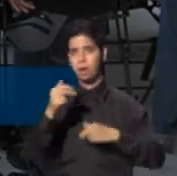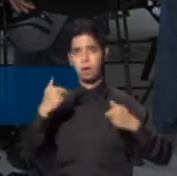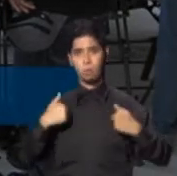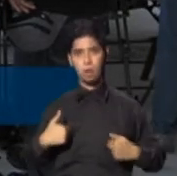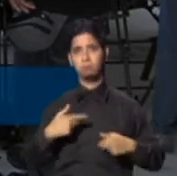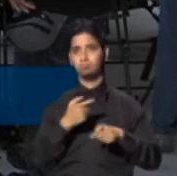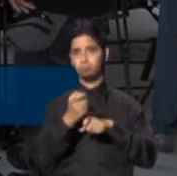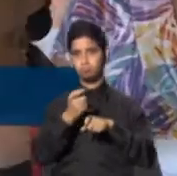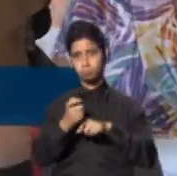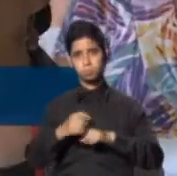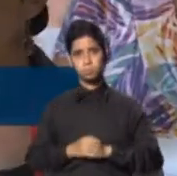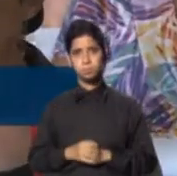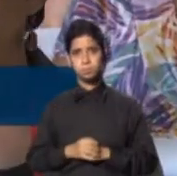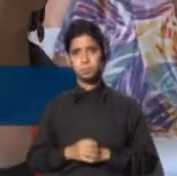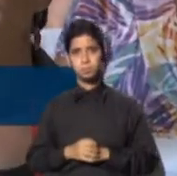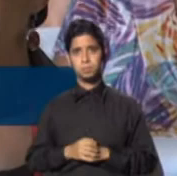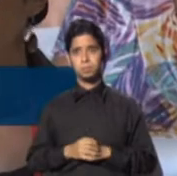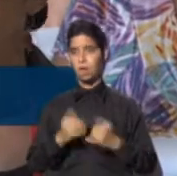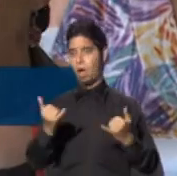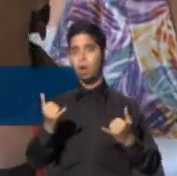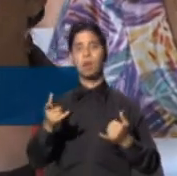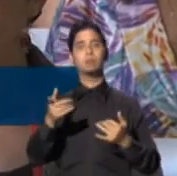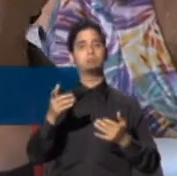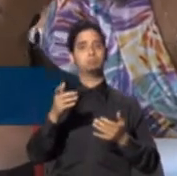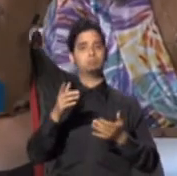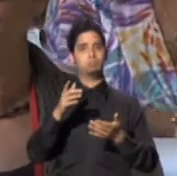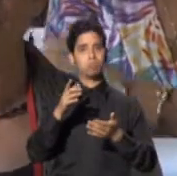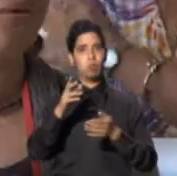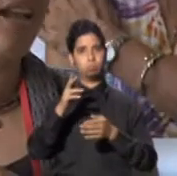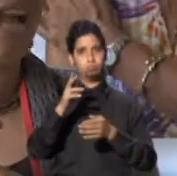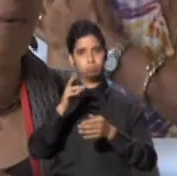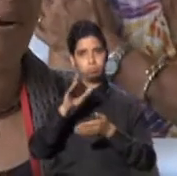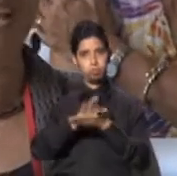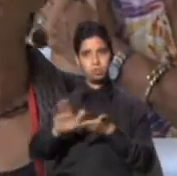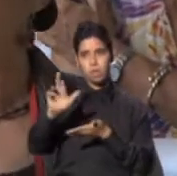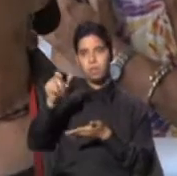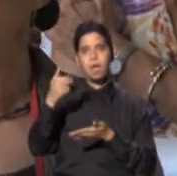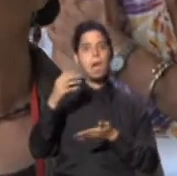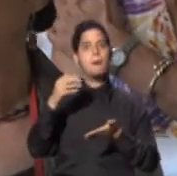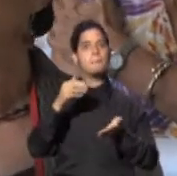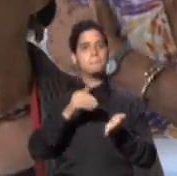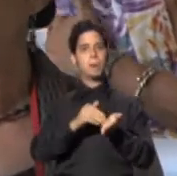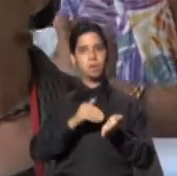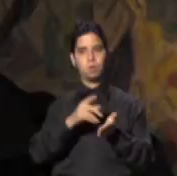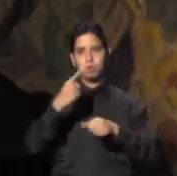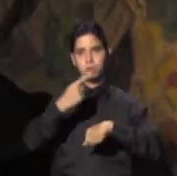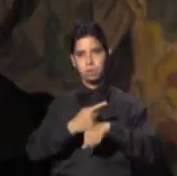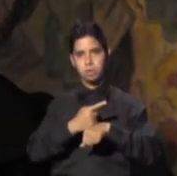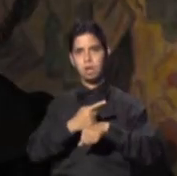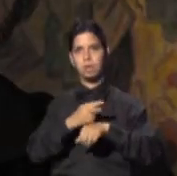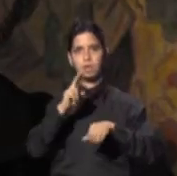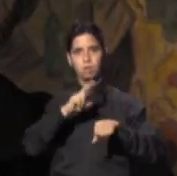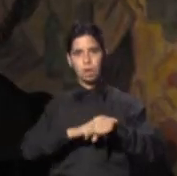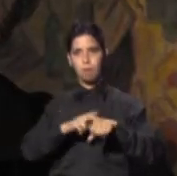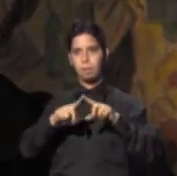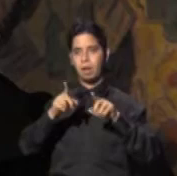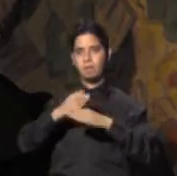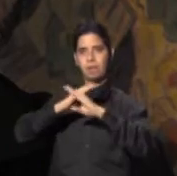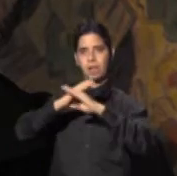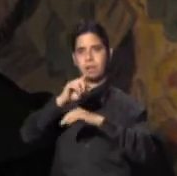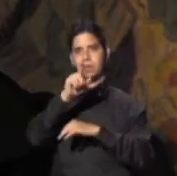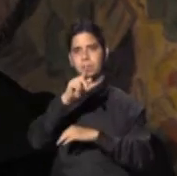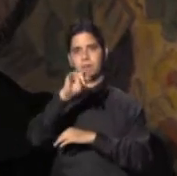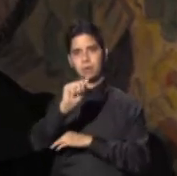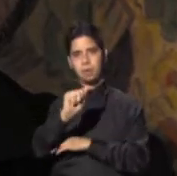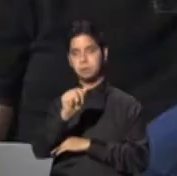realiza una vigilia mientras el Colegio de Médicos se anunciará próximamente un Día Nacional contra el SICA para proponer estrategias eficaces. El gobierno podría